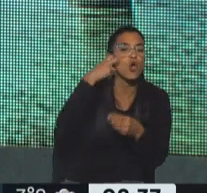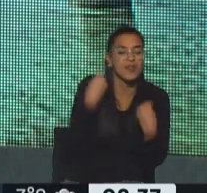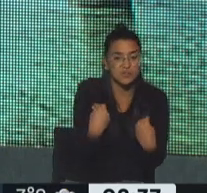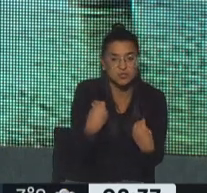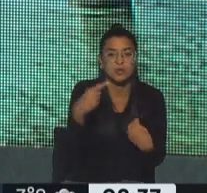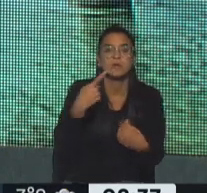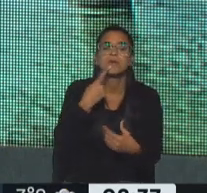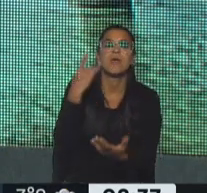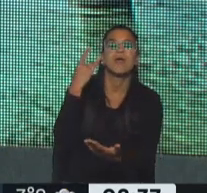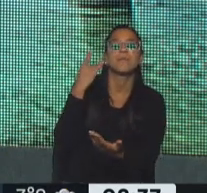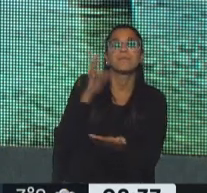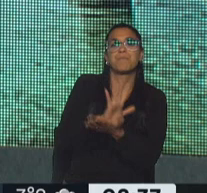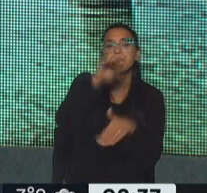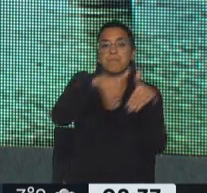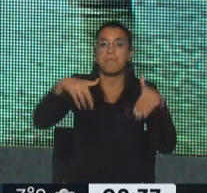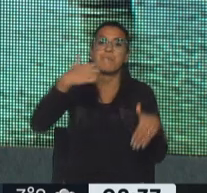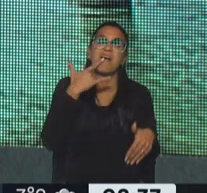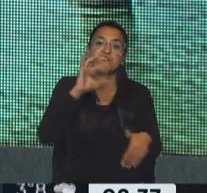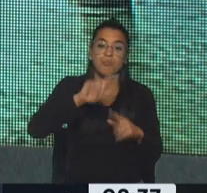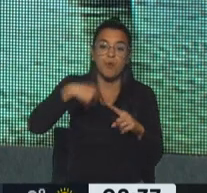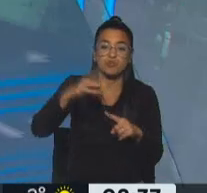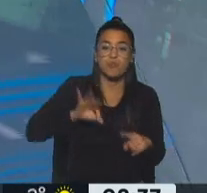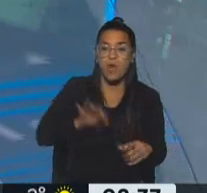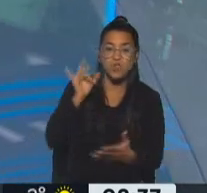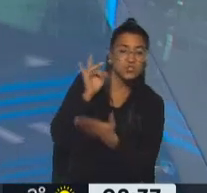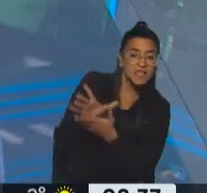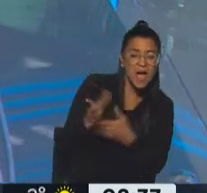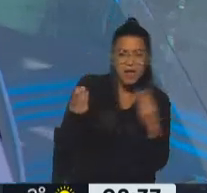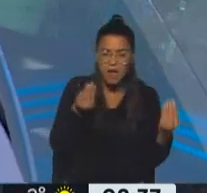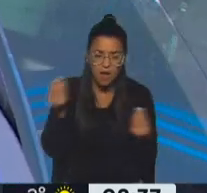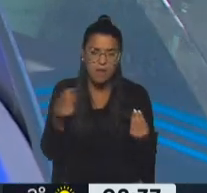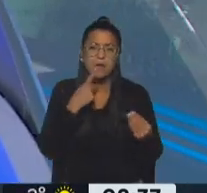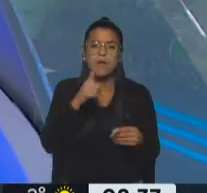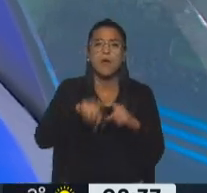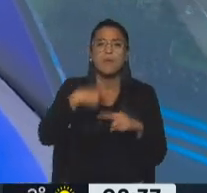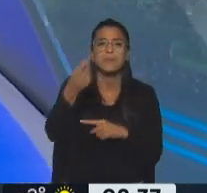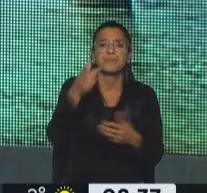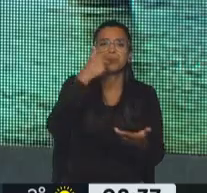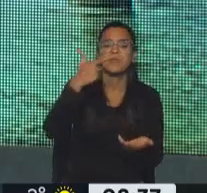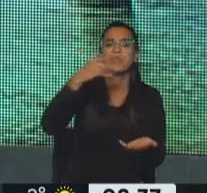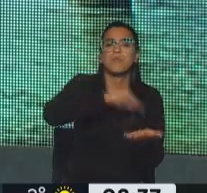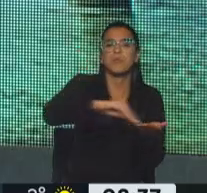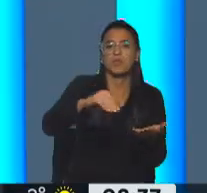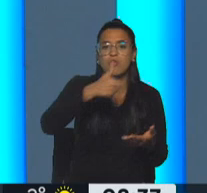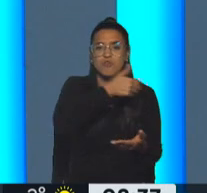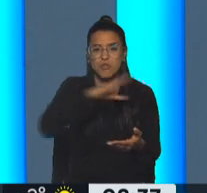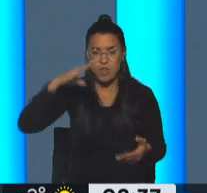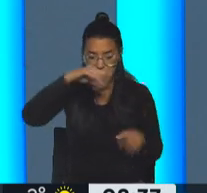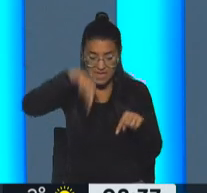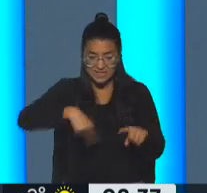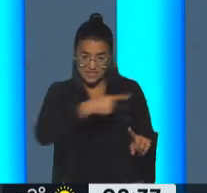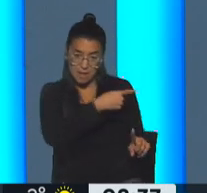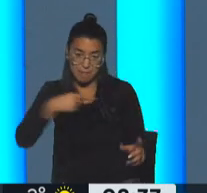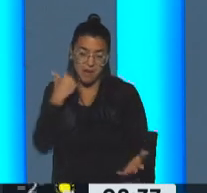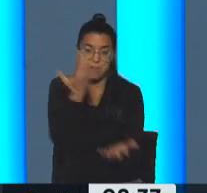con la eliminación de las PASO para el año que viene. Verónica, ¿en qué instancia está la presentación de un diputado de Río Negro? En esta semana se está